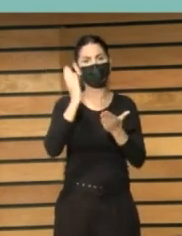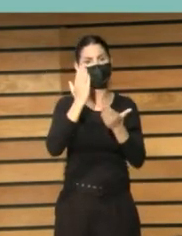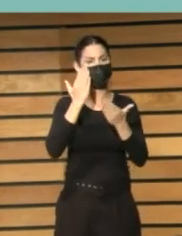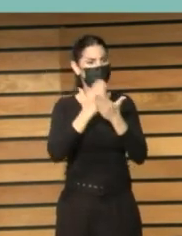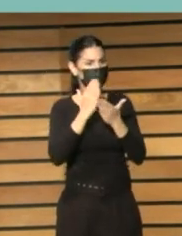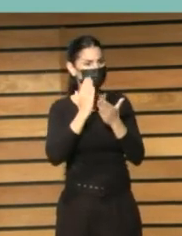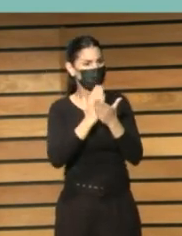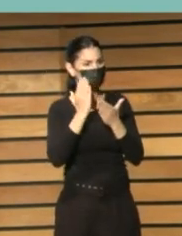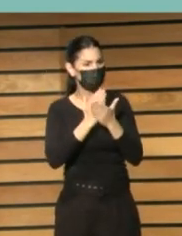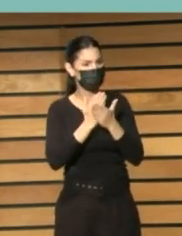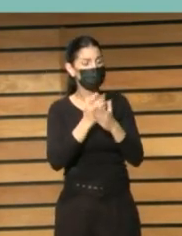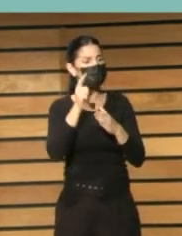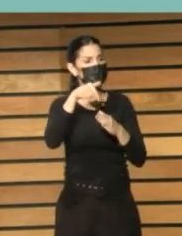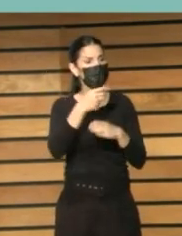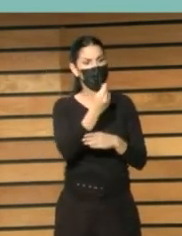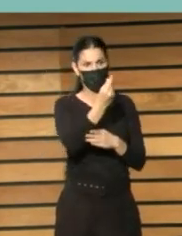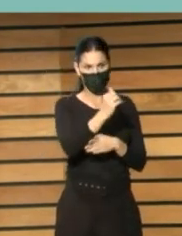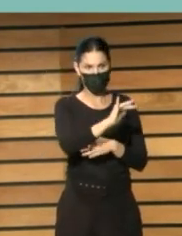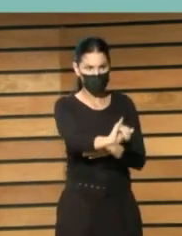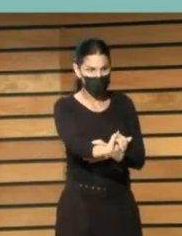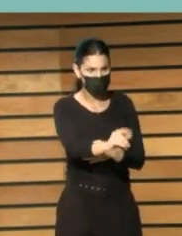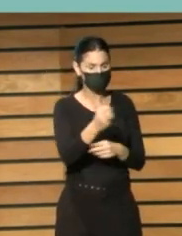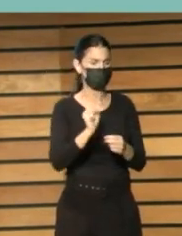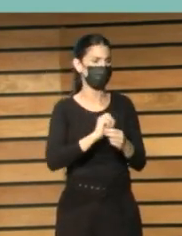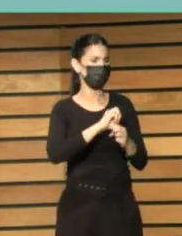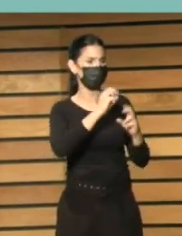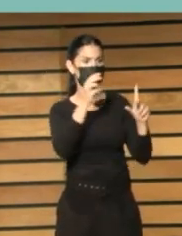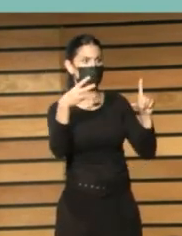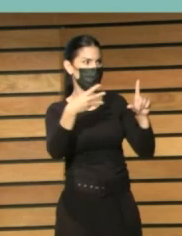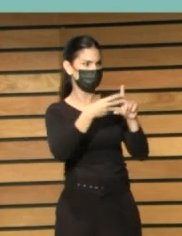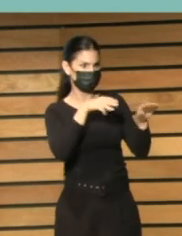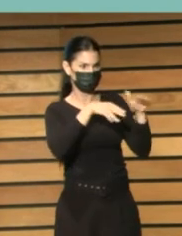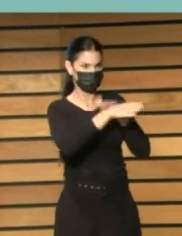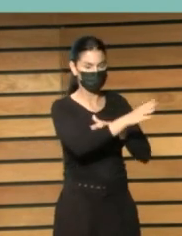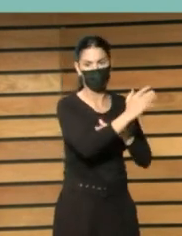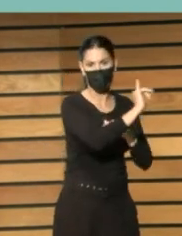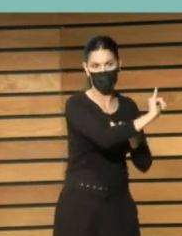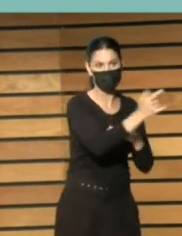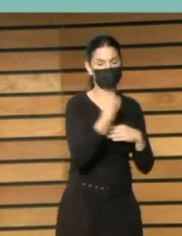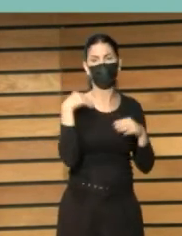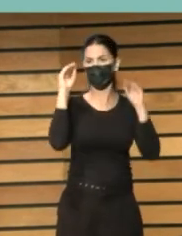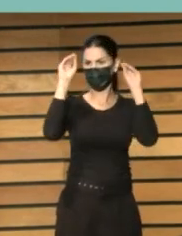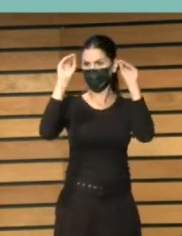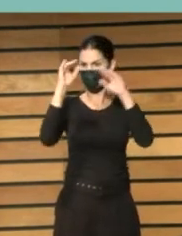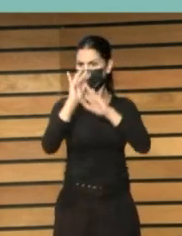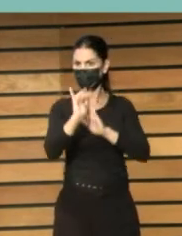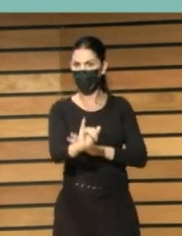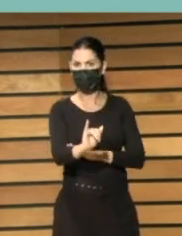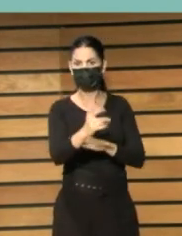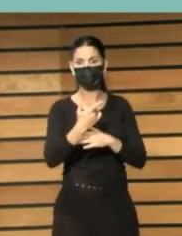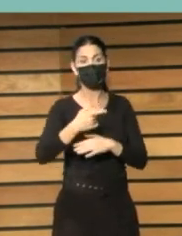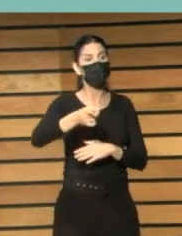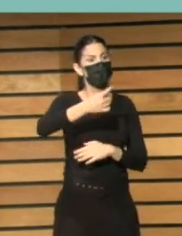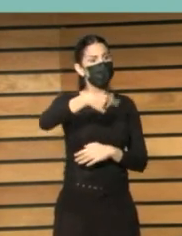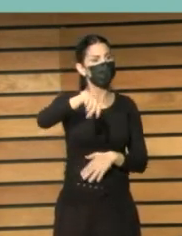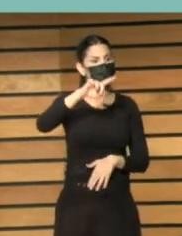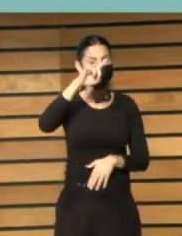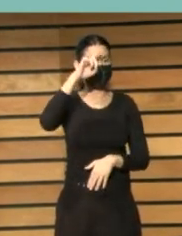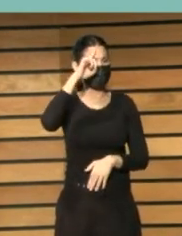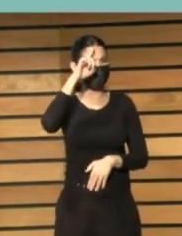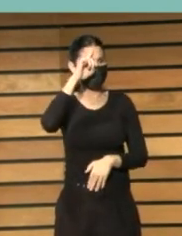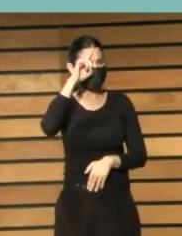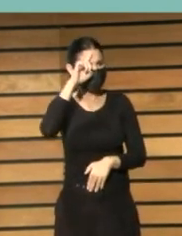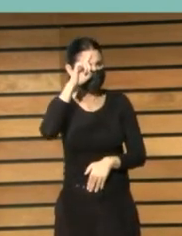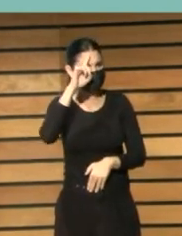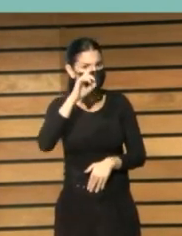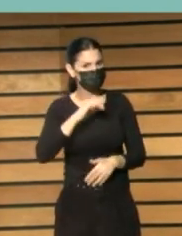fondos que tienen buena conexión a internet que tienen formación que no saben nada de organizar colecciones